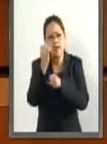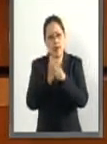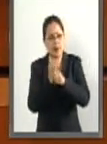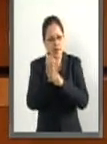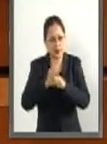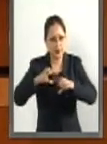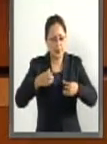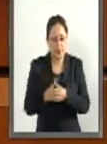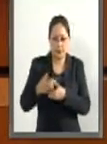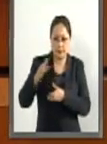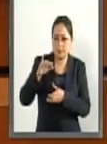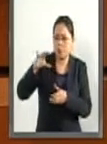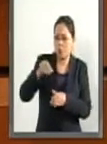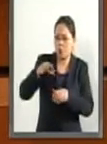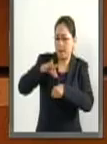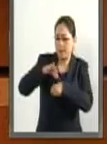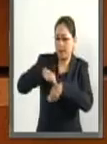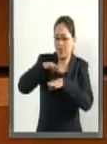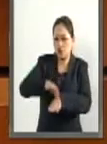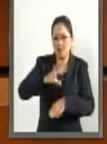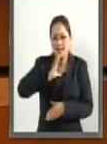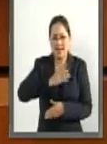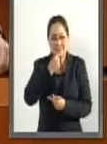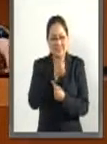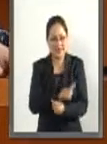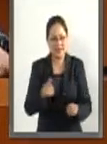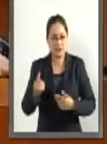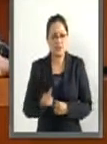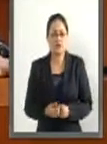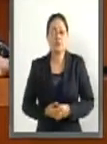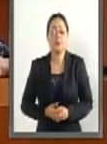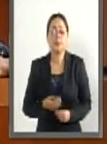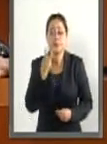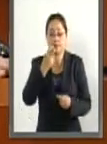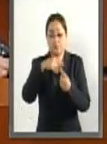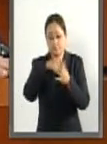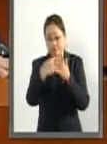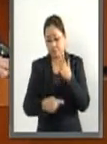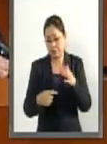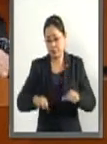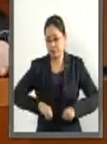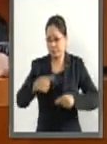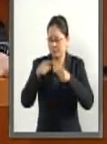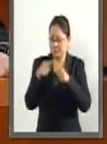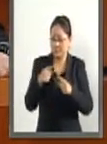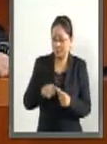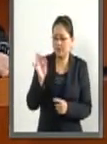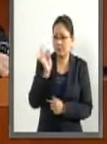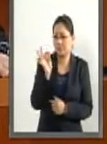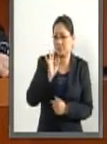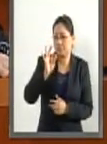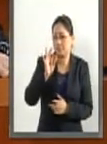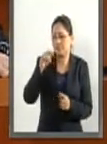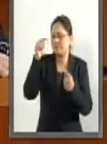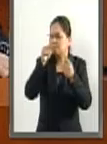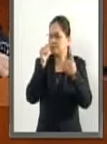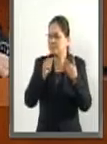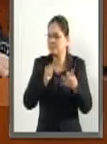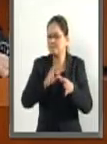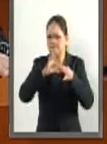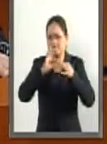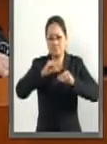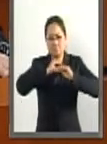biomédica del cáncer infantil. Estas acciones, aunque muy puntuales,